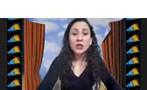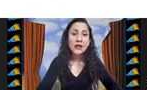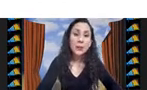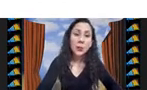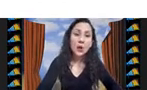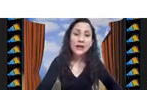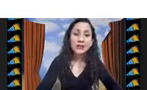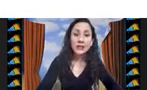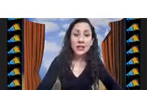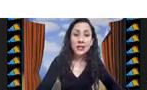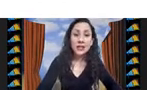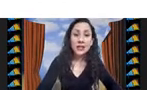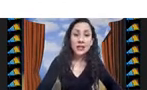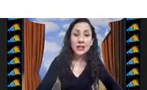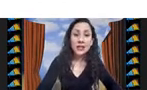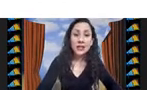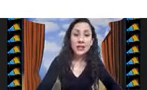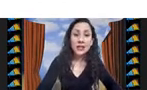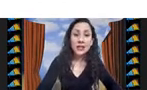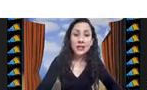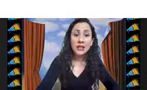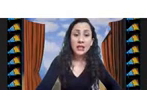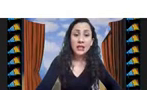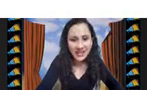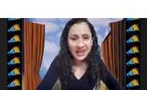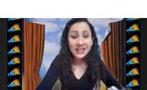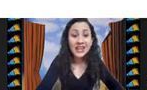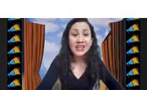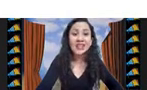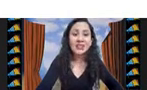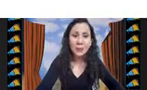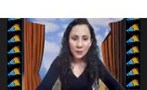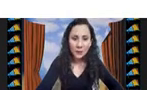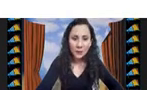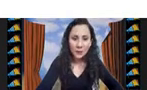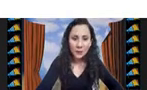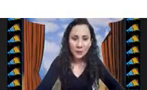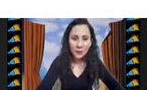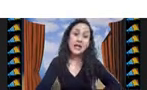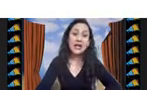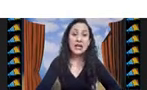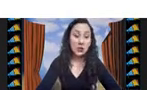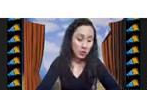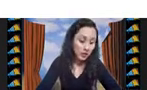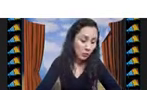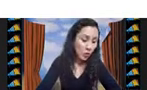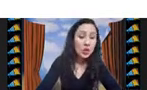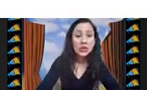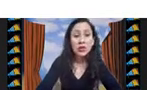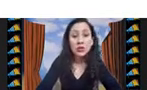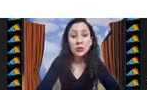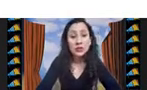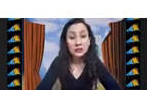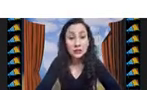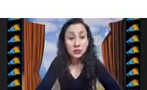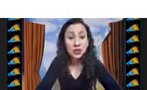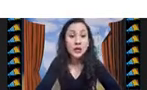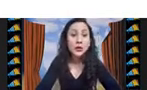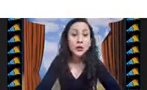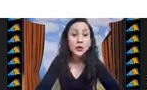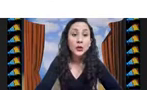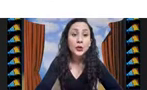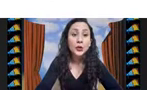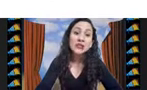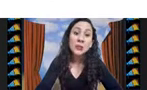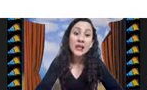obtenga aquí pues me debe permitir entender el desempeño del algoritmo o los algoritmos que esté